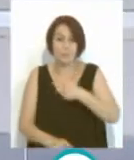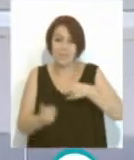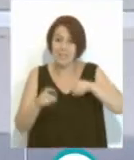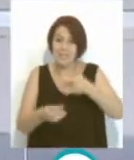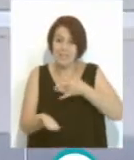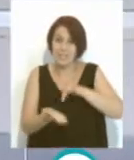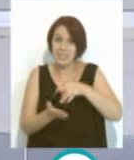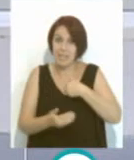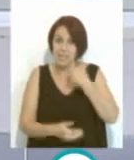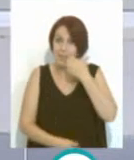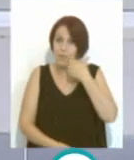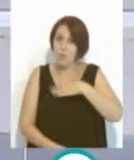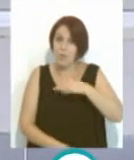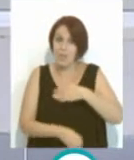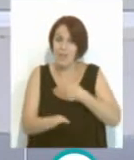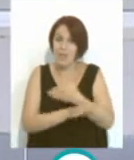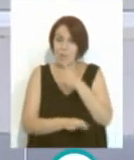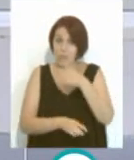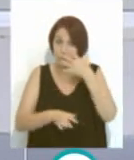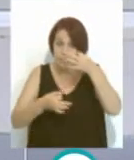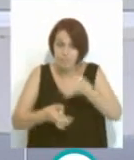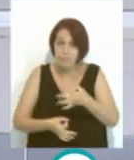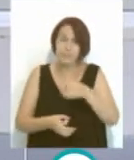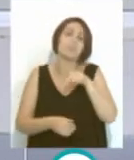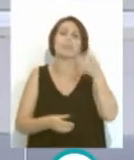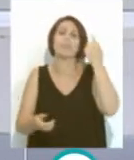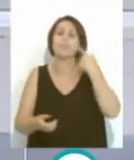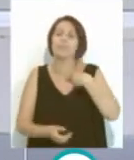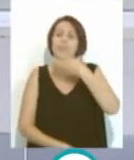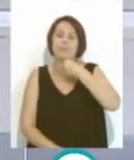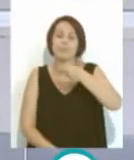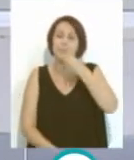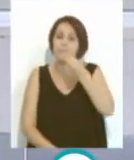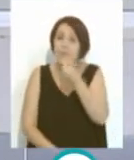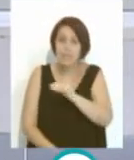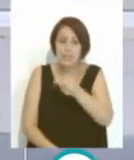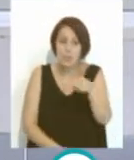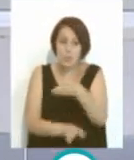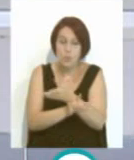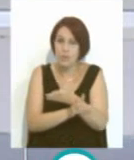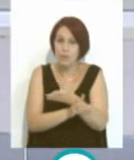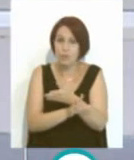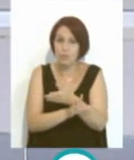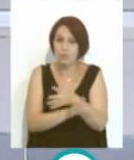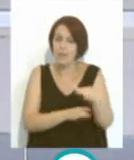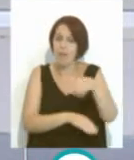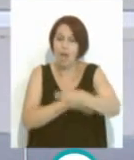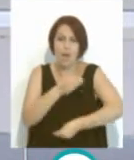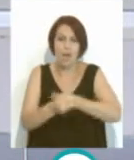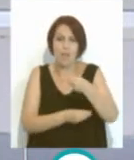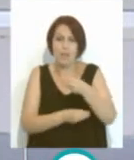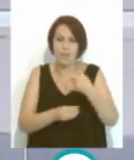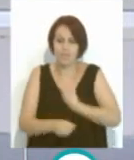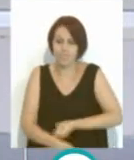sábado, que el que pueda se acerque, porque realmente es espectacular ver a estos chicos jugando y haciendo de